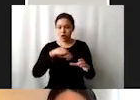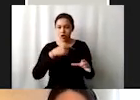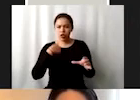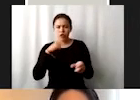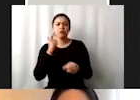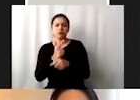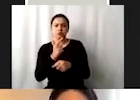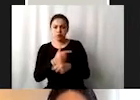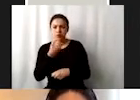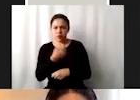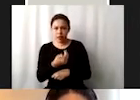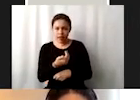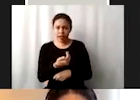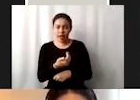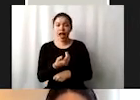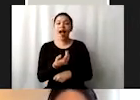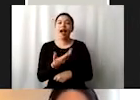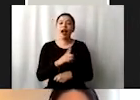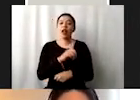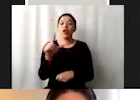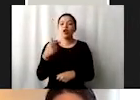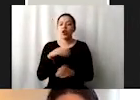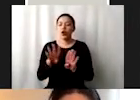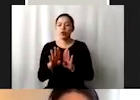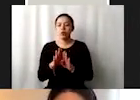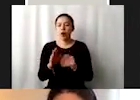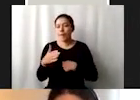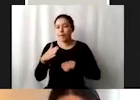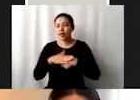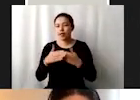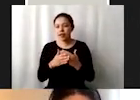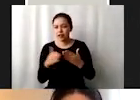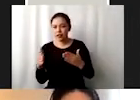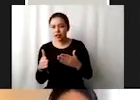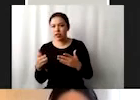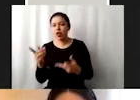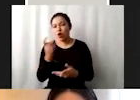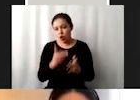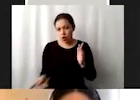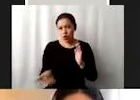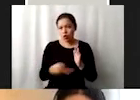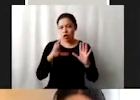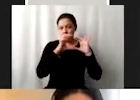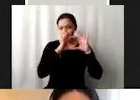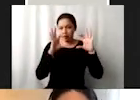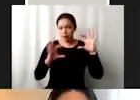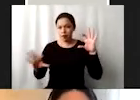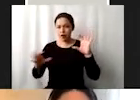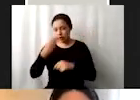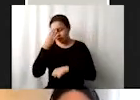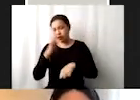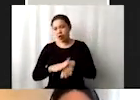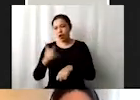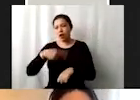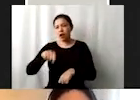pues apostemos por ir un poquito más allá. Otra vez, con el esquema de las esferas siempre de memoria, si ustedes piensan en una,